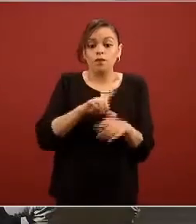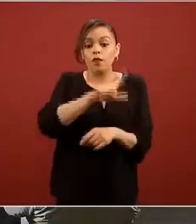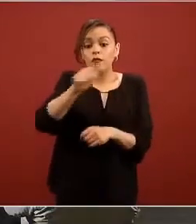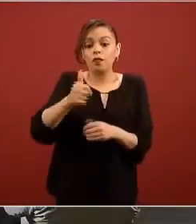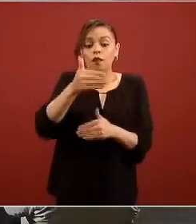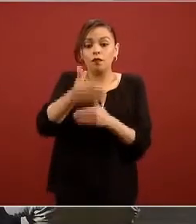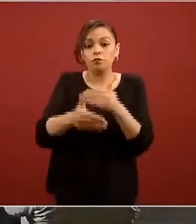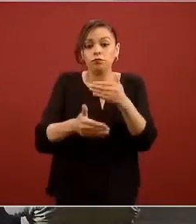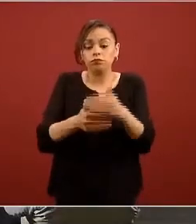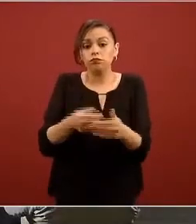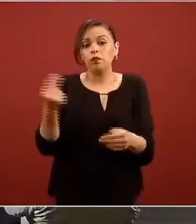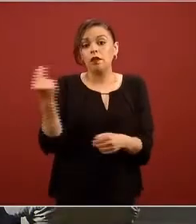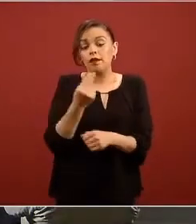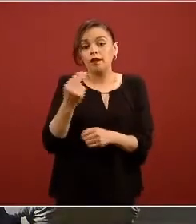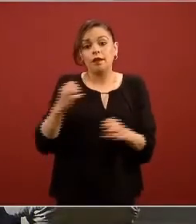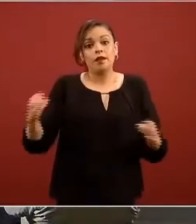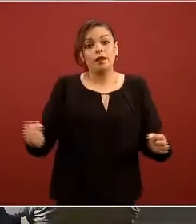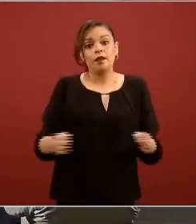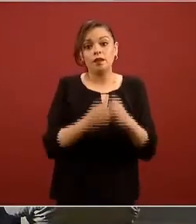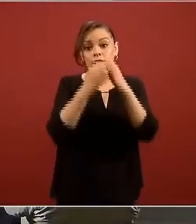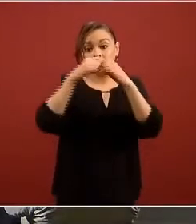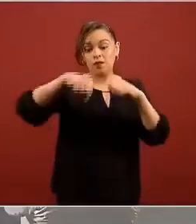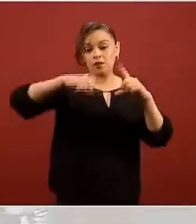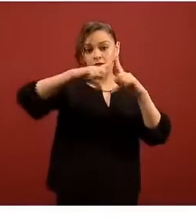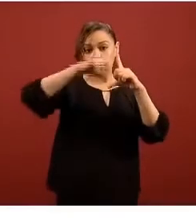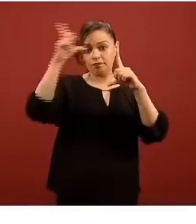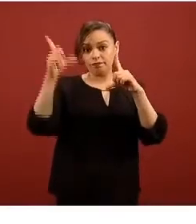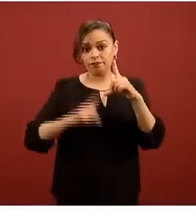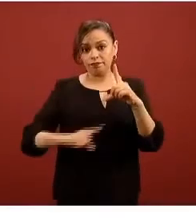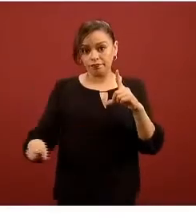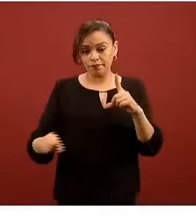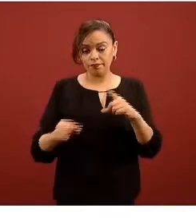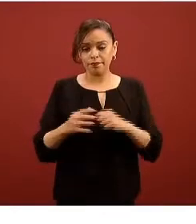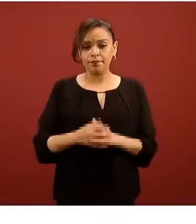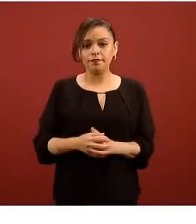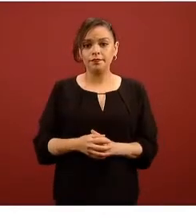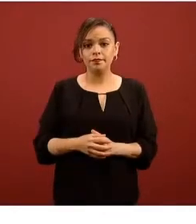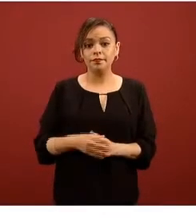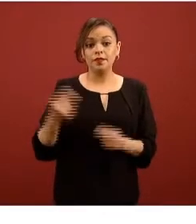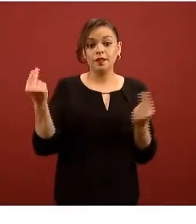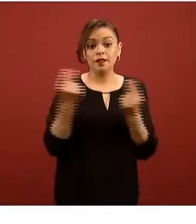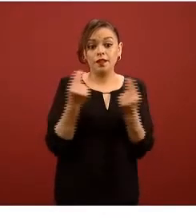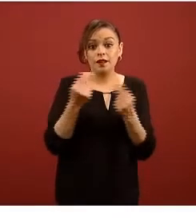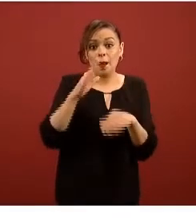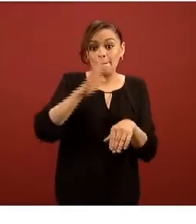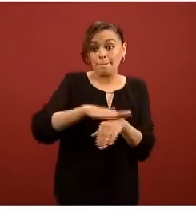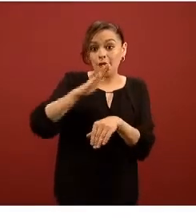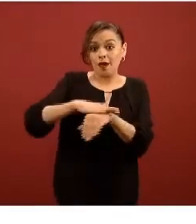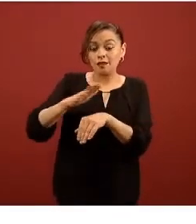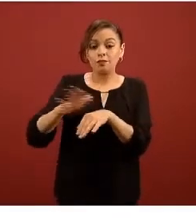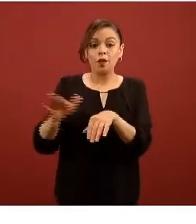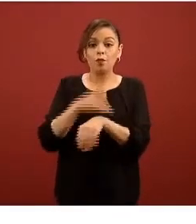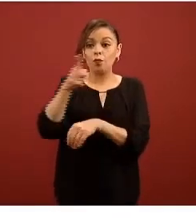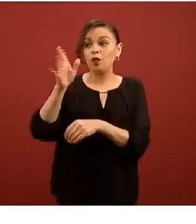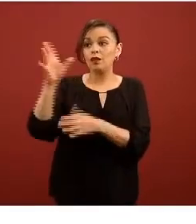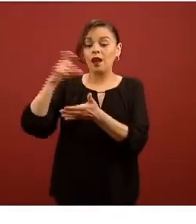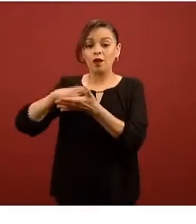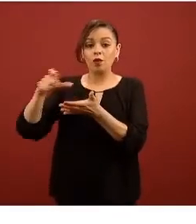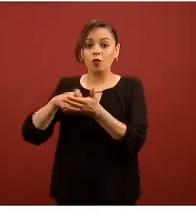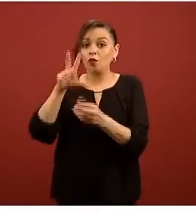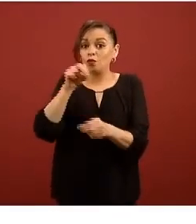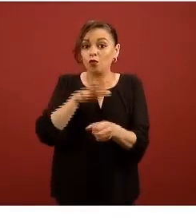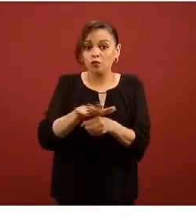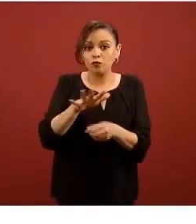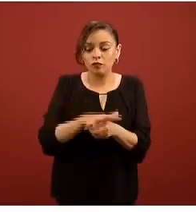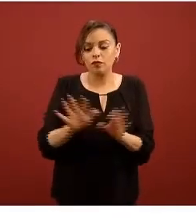el país en complemento a los ya adquiridos la producción acelerada para esta emergencia en las